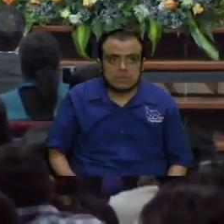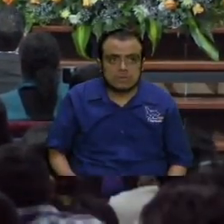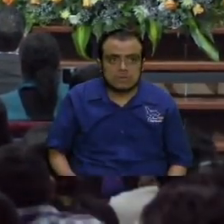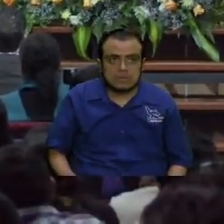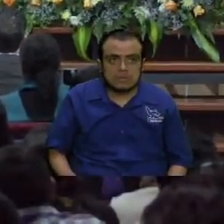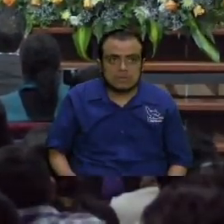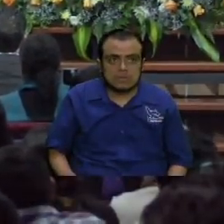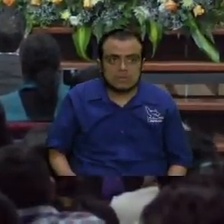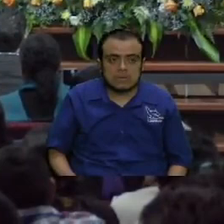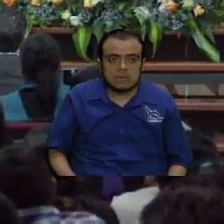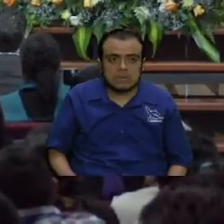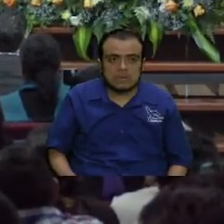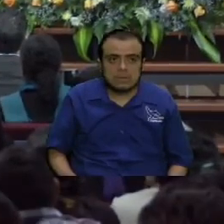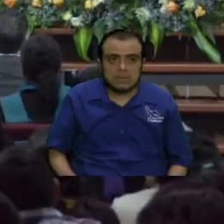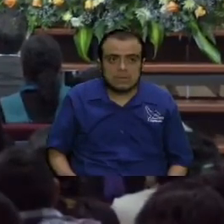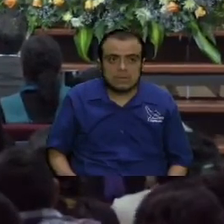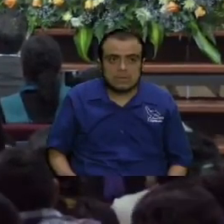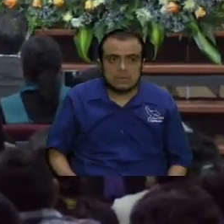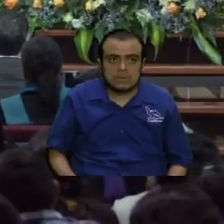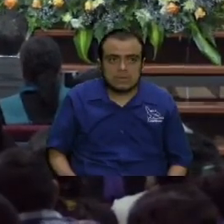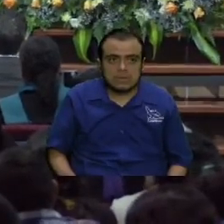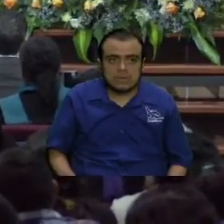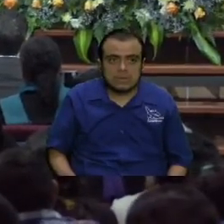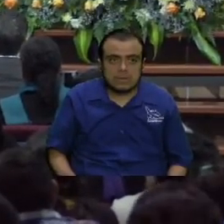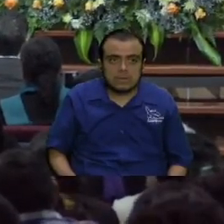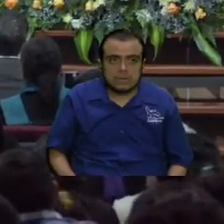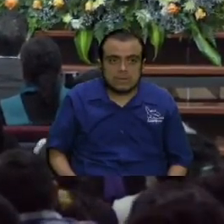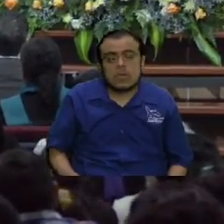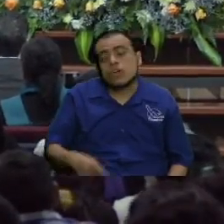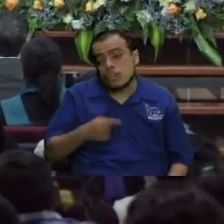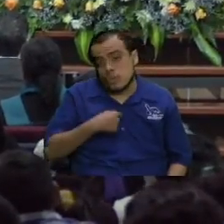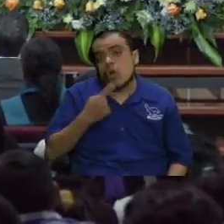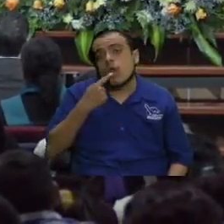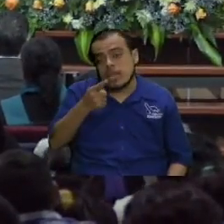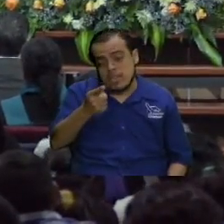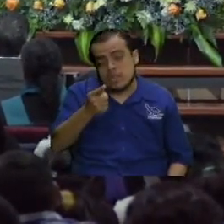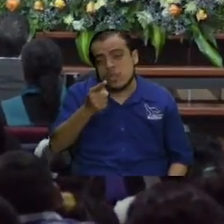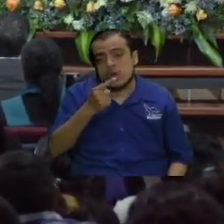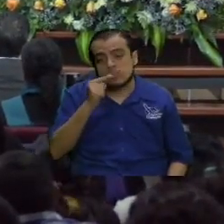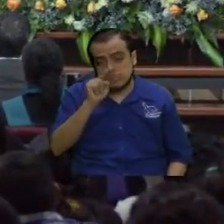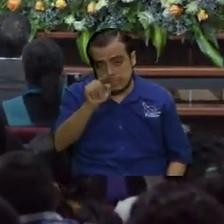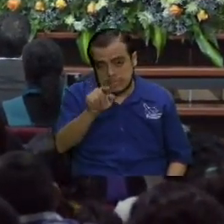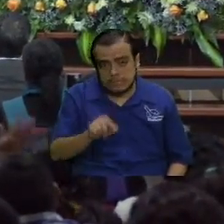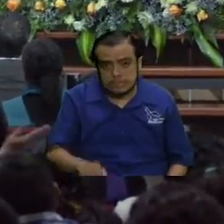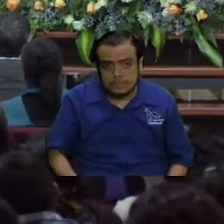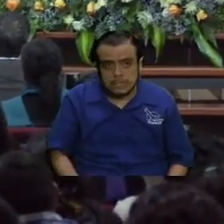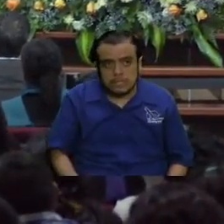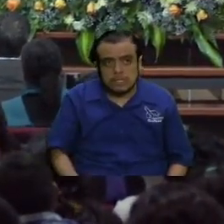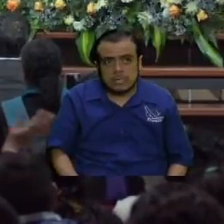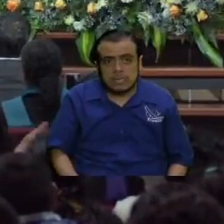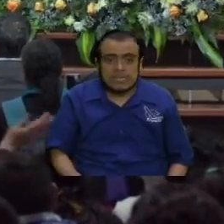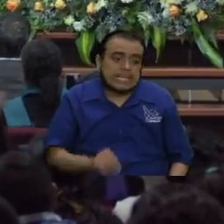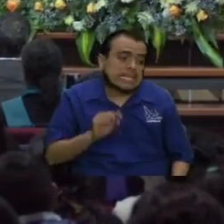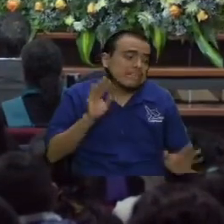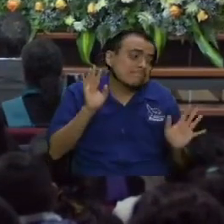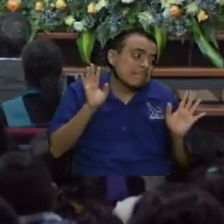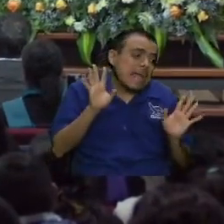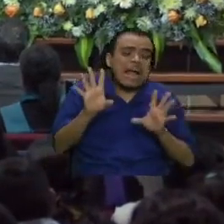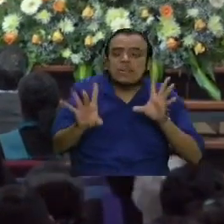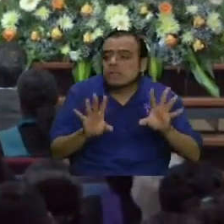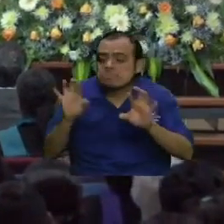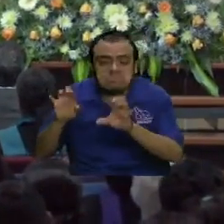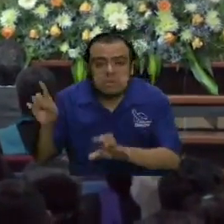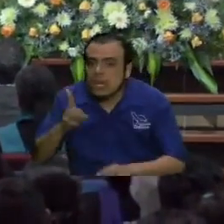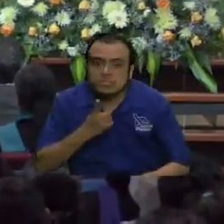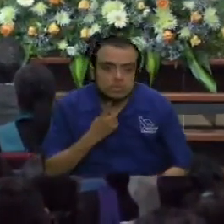he sido enviado por el Señor para hacer una especie a tala de advertir yo sé que eso a algunos no les va a